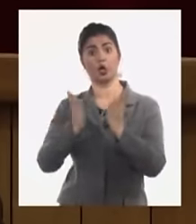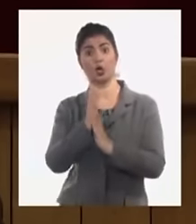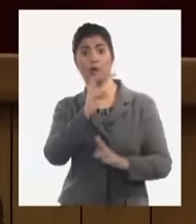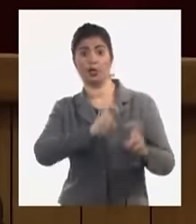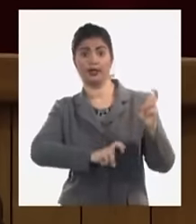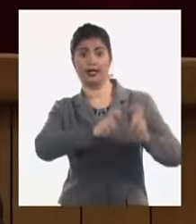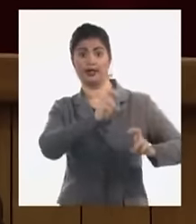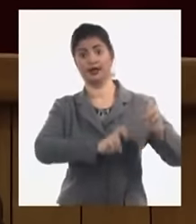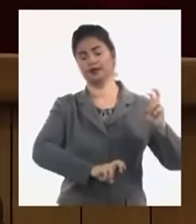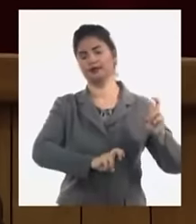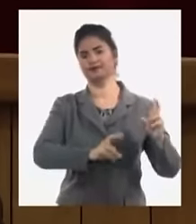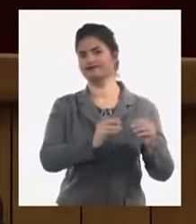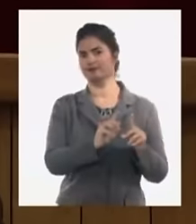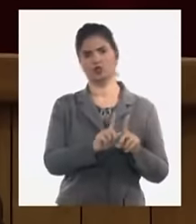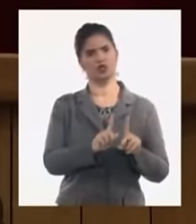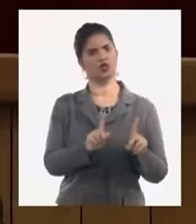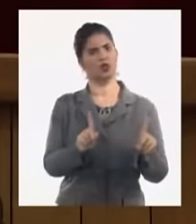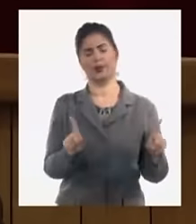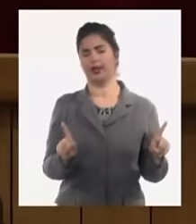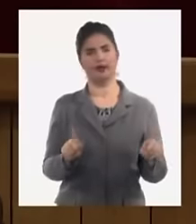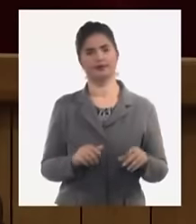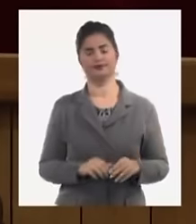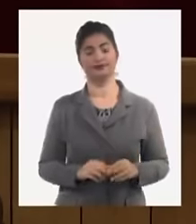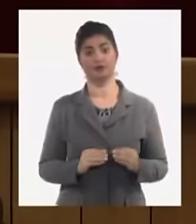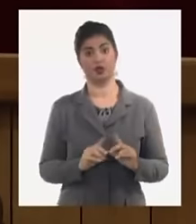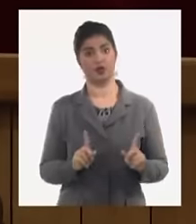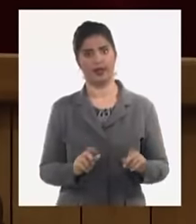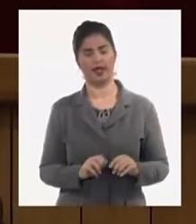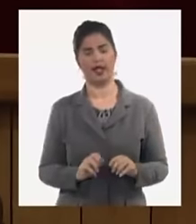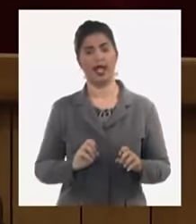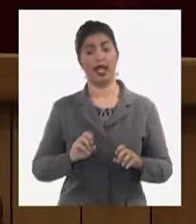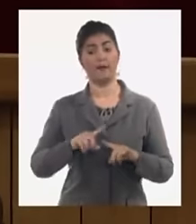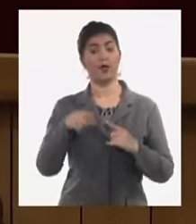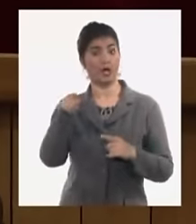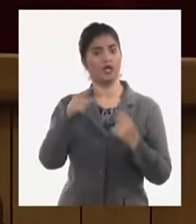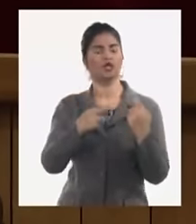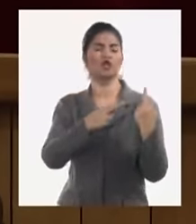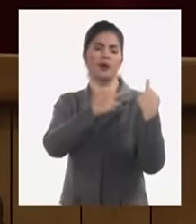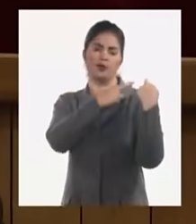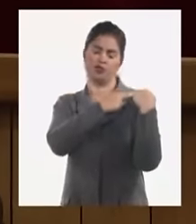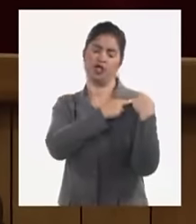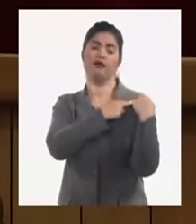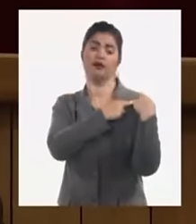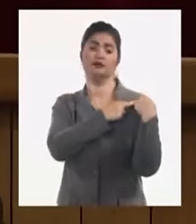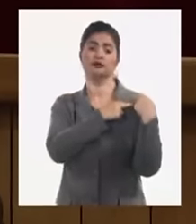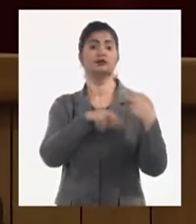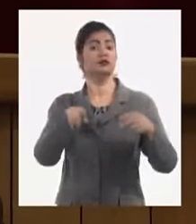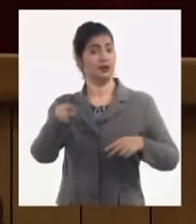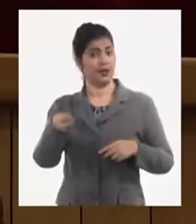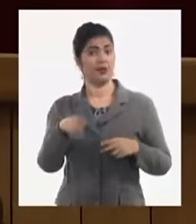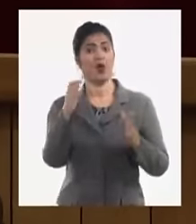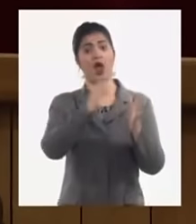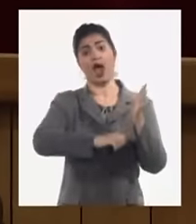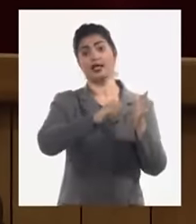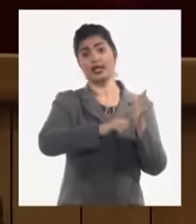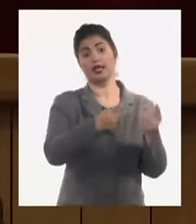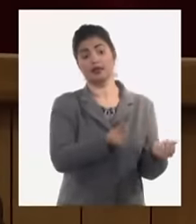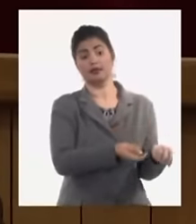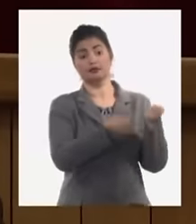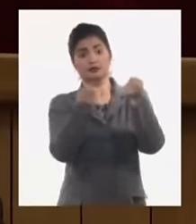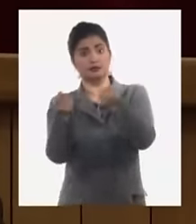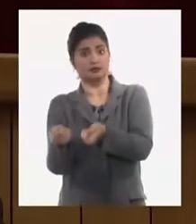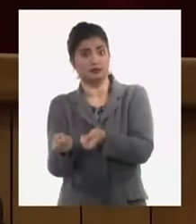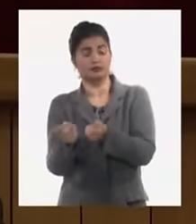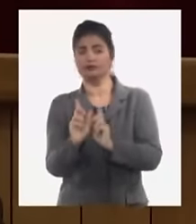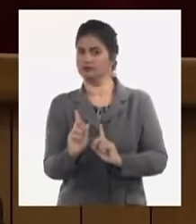eso se llama ceder su capacidad productiva y cuando usted cede su capacidad productiva usted dejó de ser